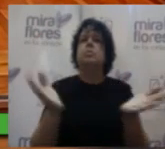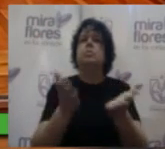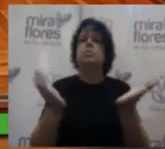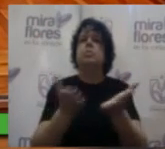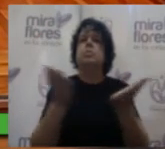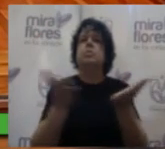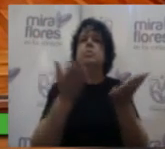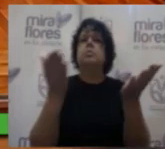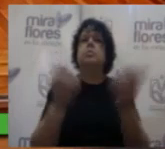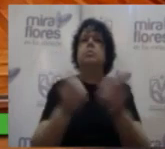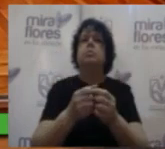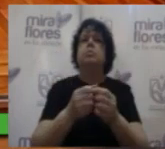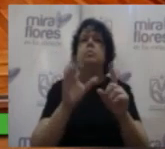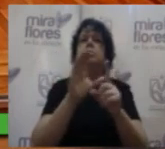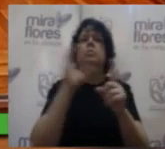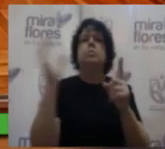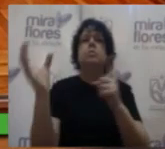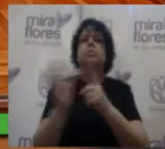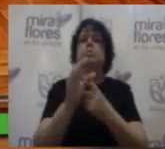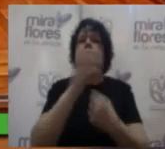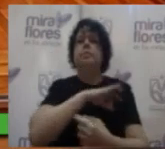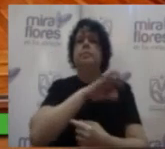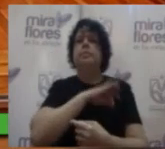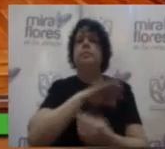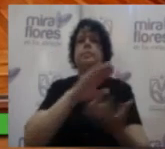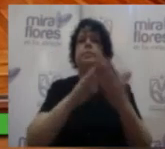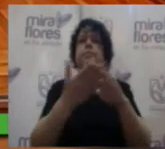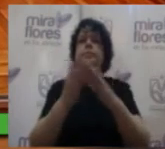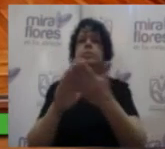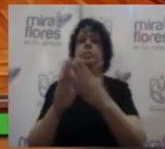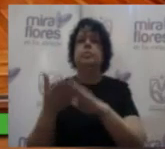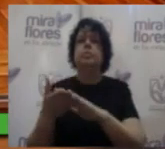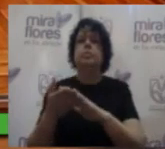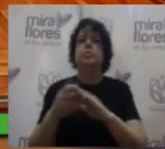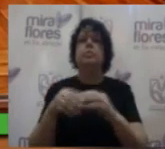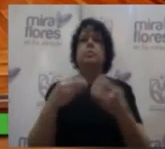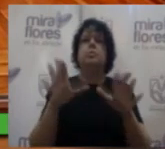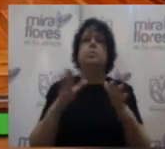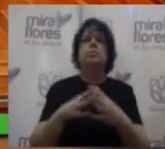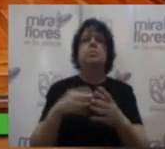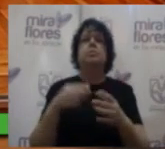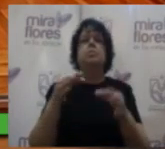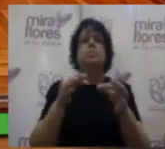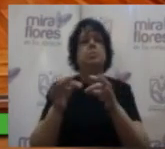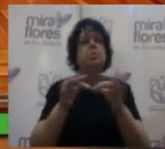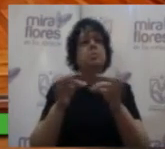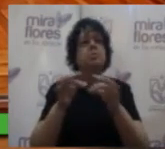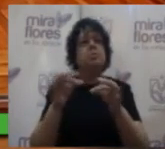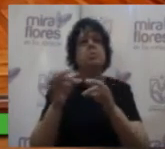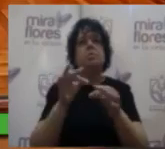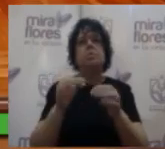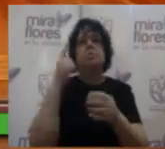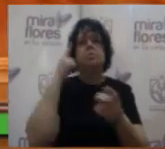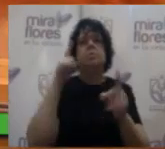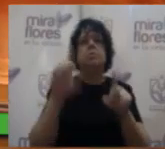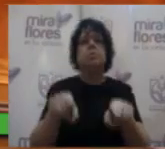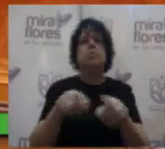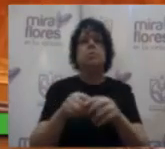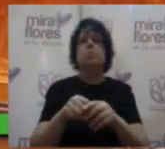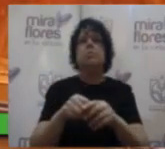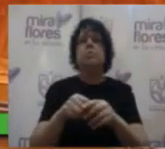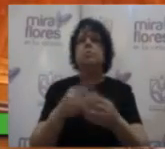actividad cultural en beneficio de la colectividad con las consideraciones expuestas en el presente acuerdo Al debate